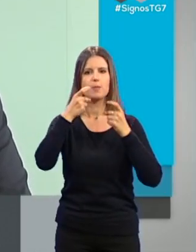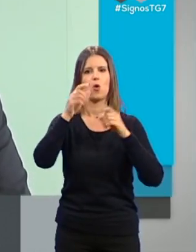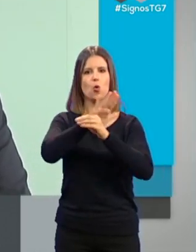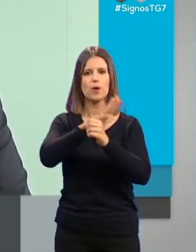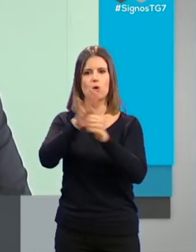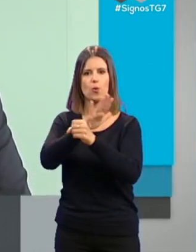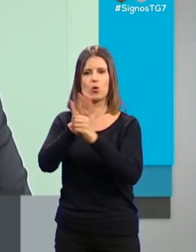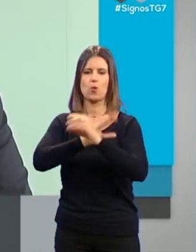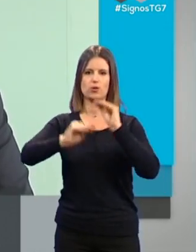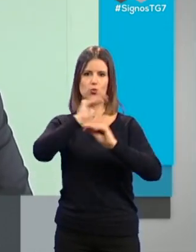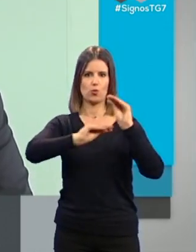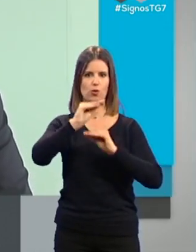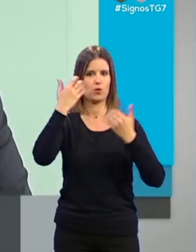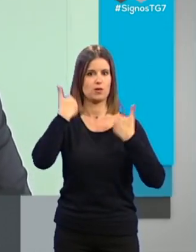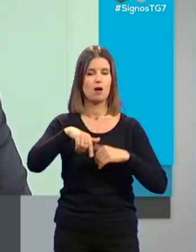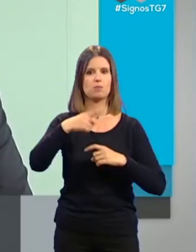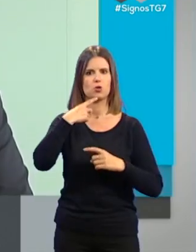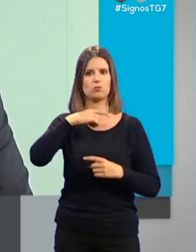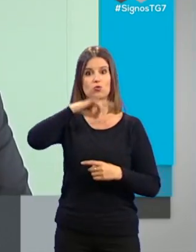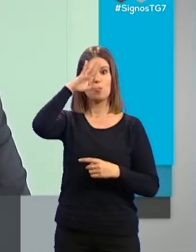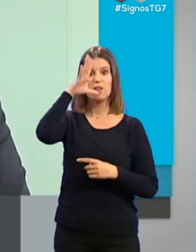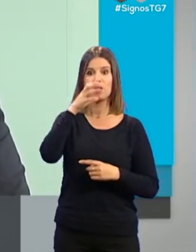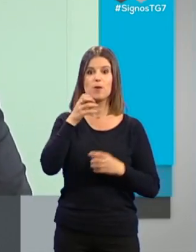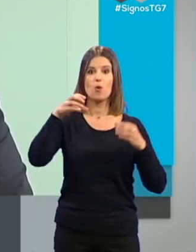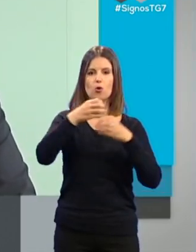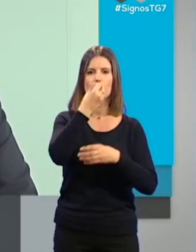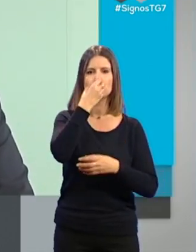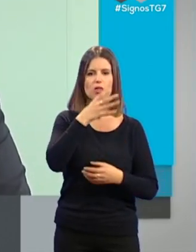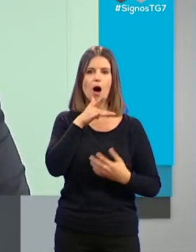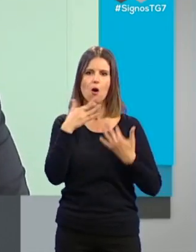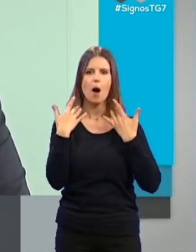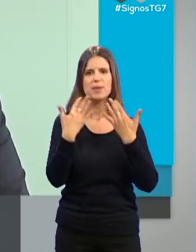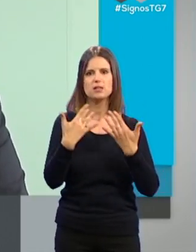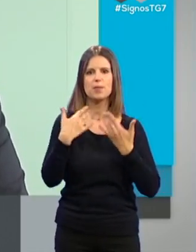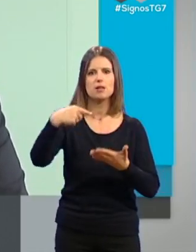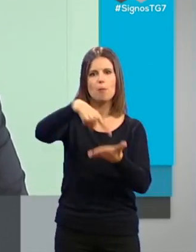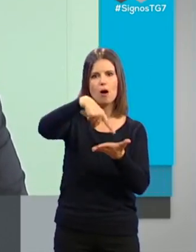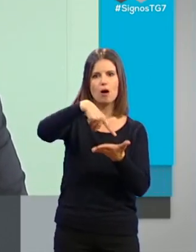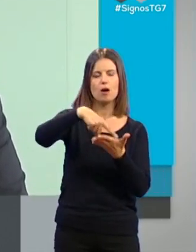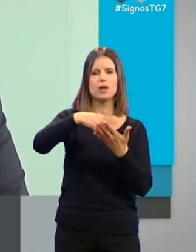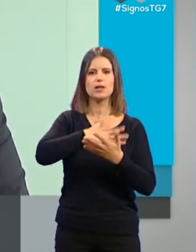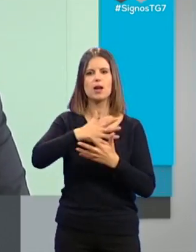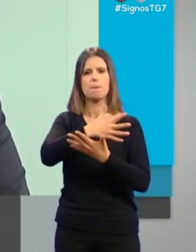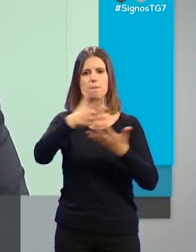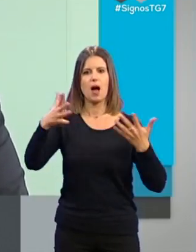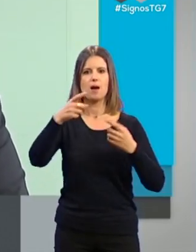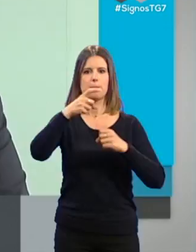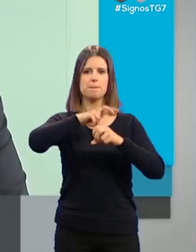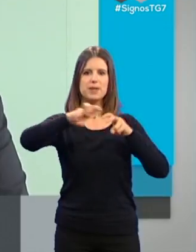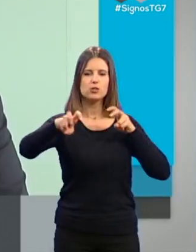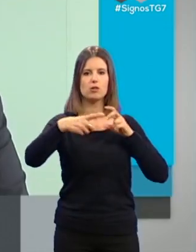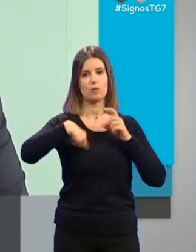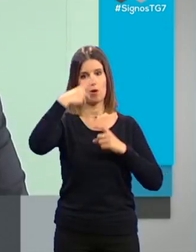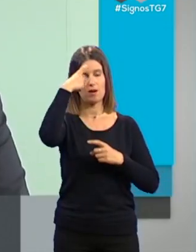esos posibles proyectos. Pero la verdad que me sorprende que el Partido Socialista le dé tanta prisa ahora por exigirnos a nosotros una ampliación del metro cuando no tengo que